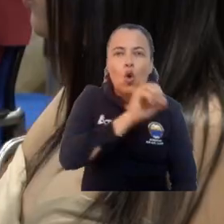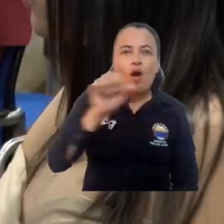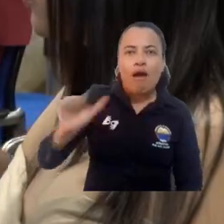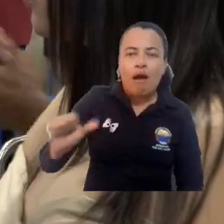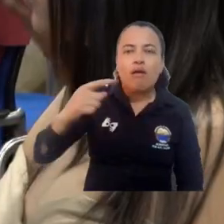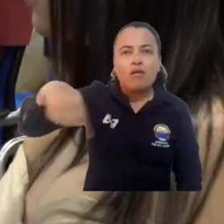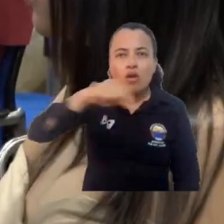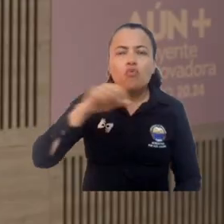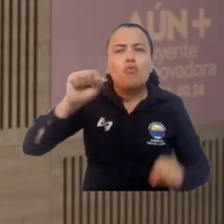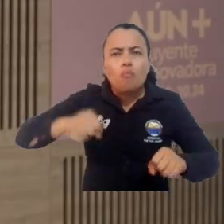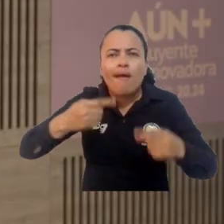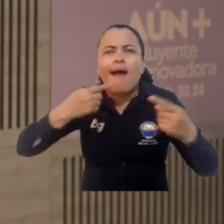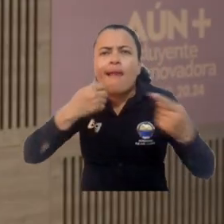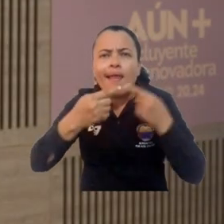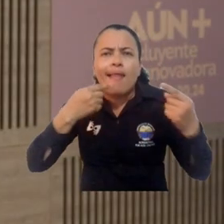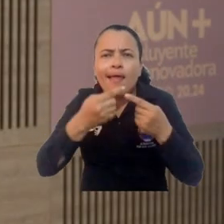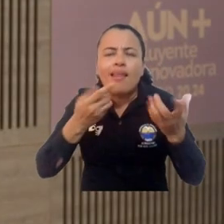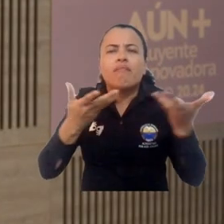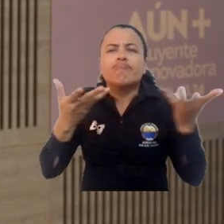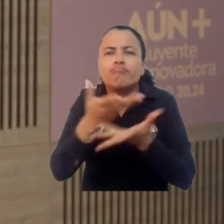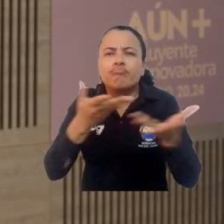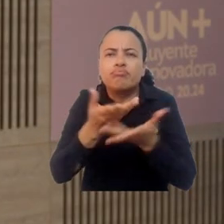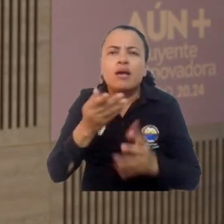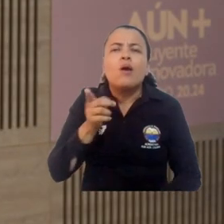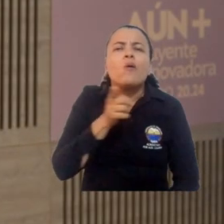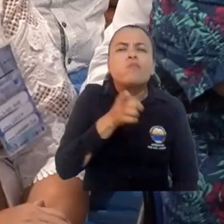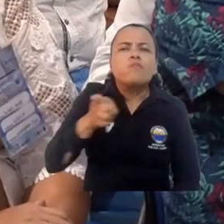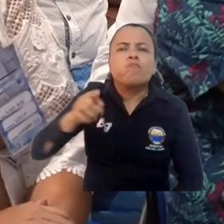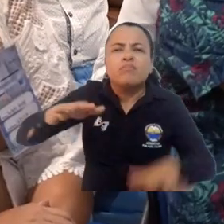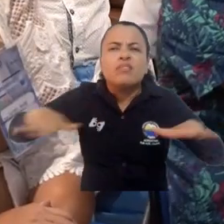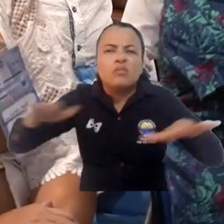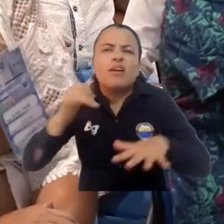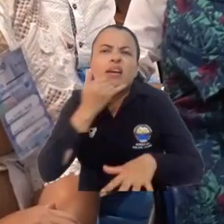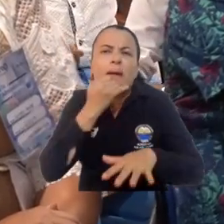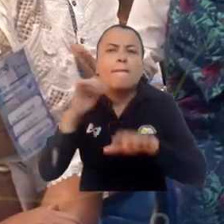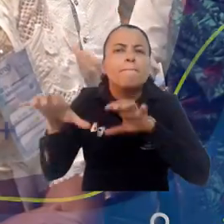hablar, de conversar de qué es lo que sucede en el territorio.